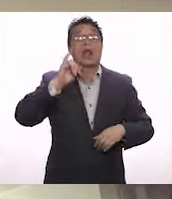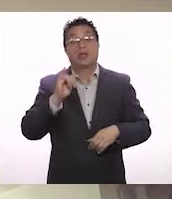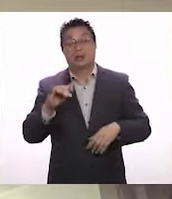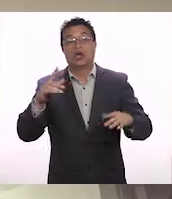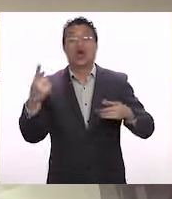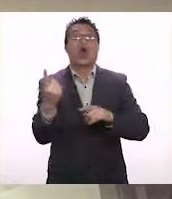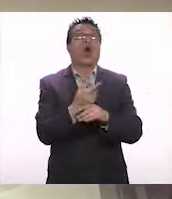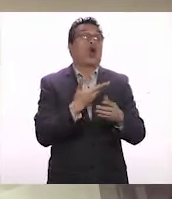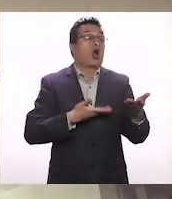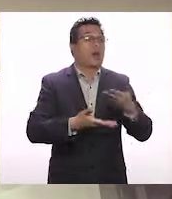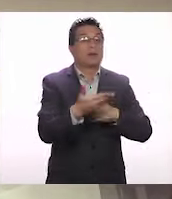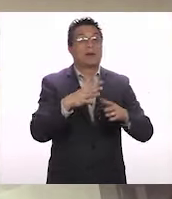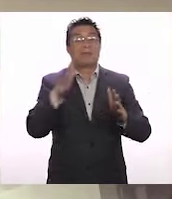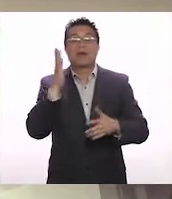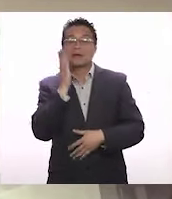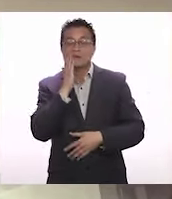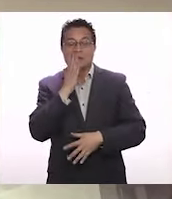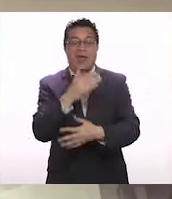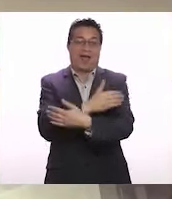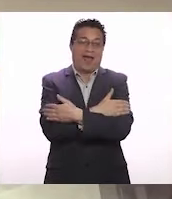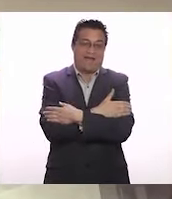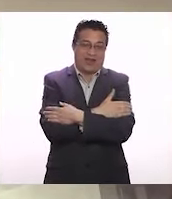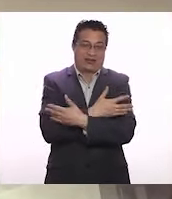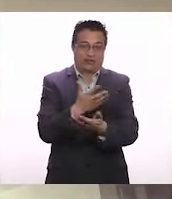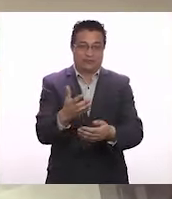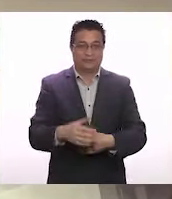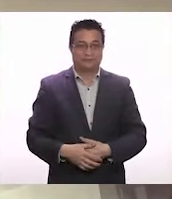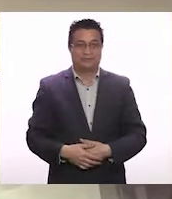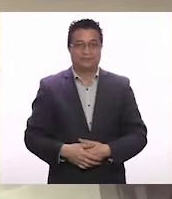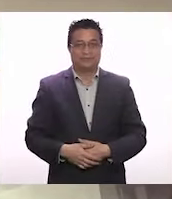caminar y compartir con quienes más quieren. Un abrazo grande.